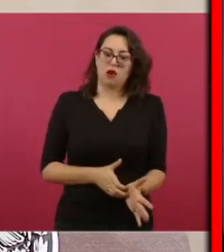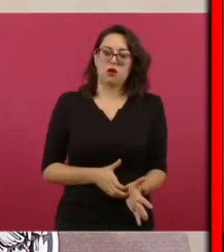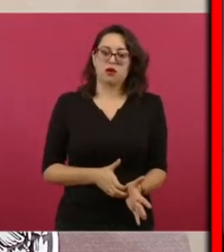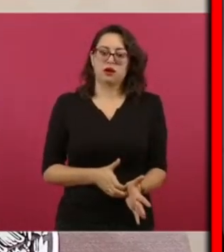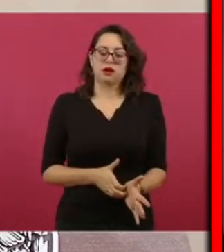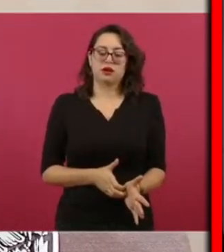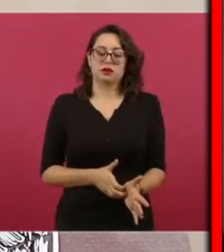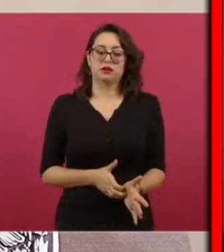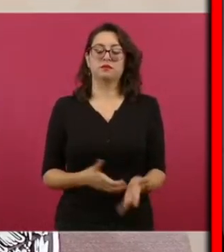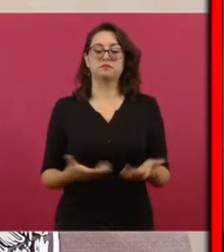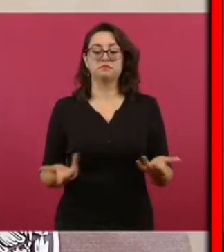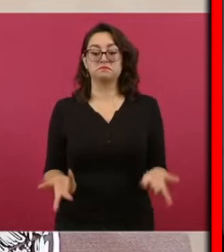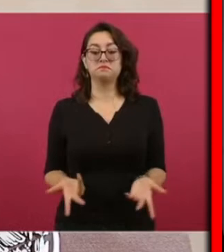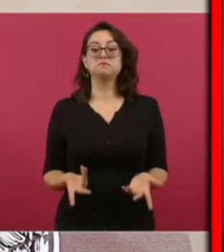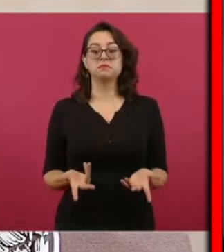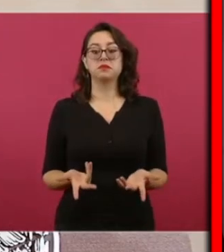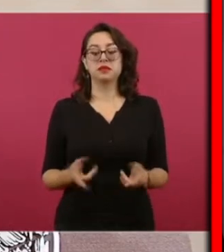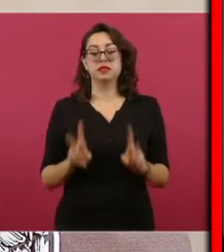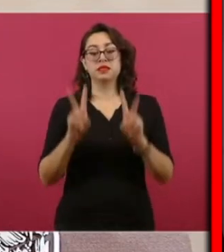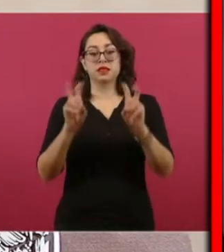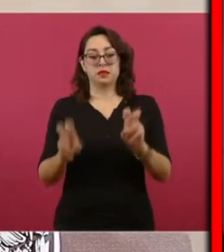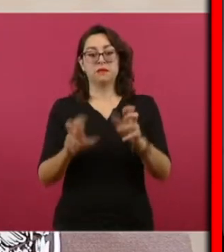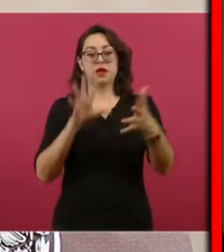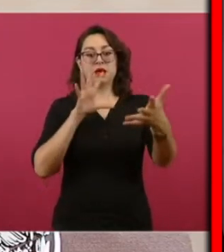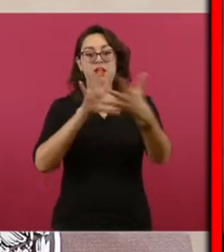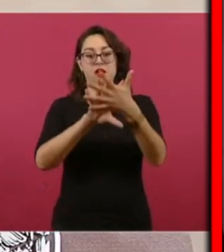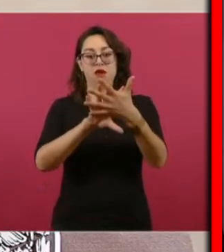reclusorios nos ahorramos 10 mil millones